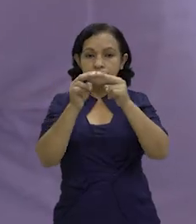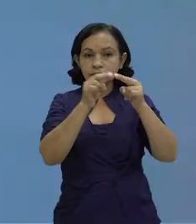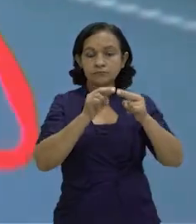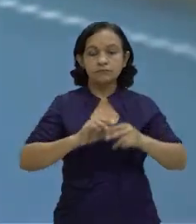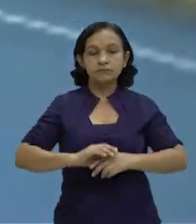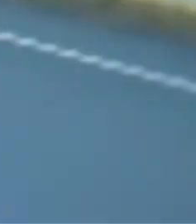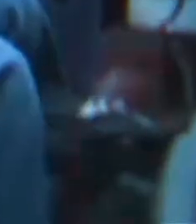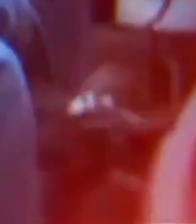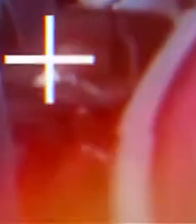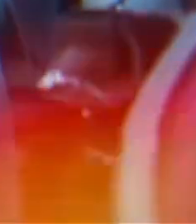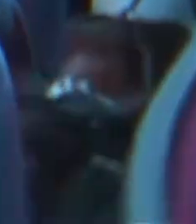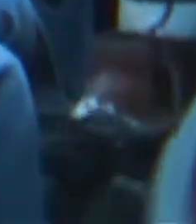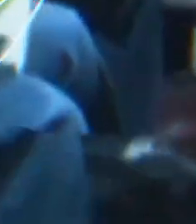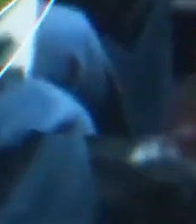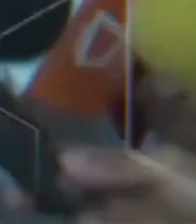articulada.